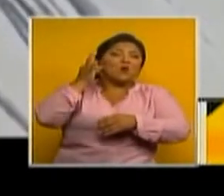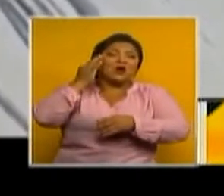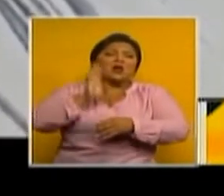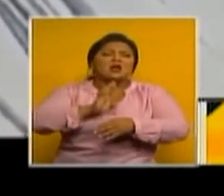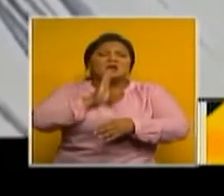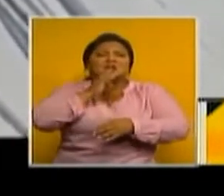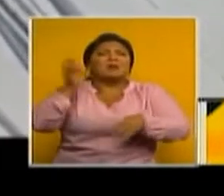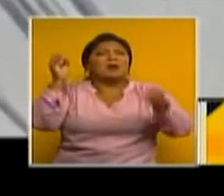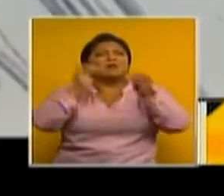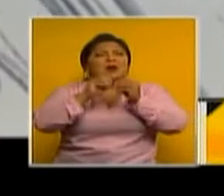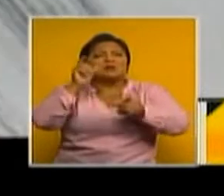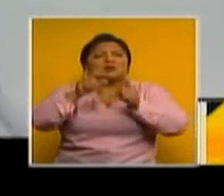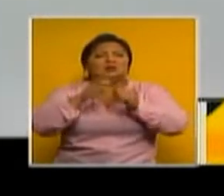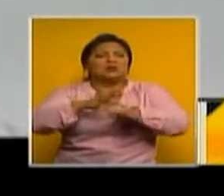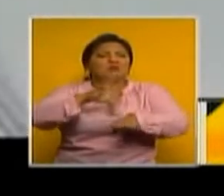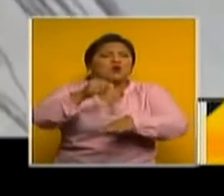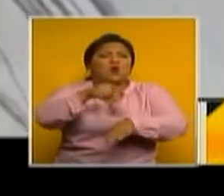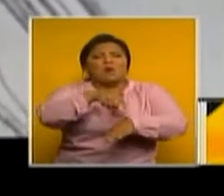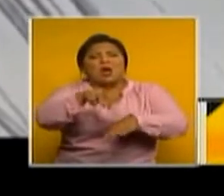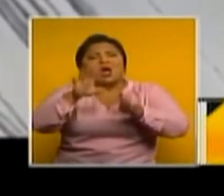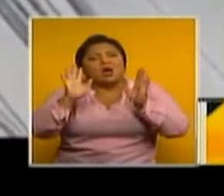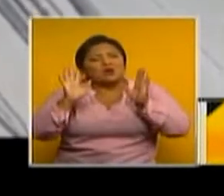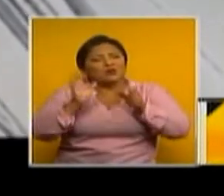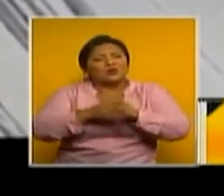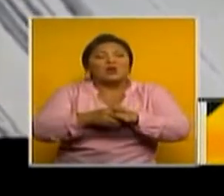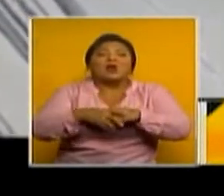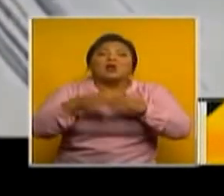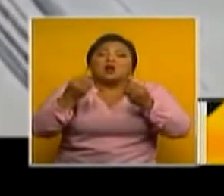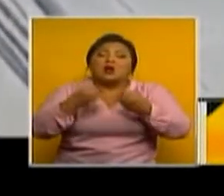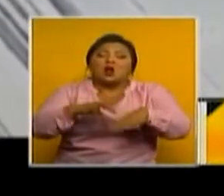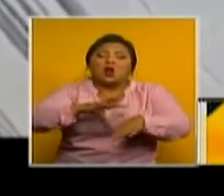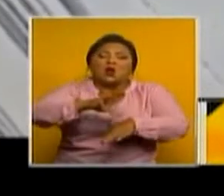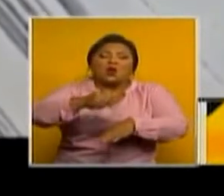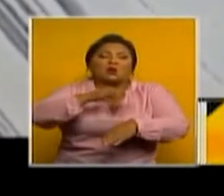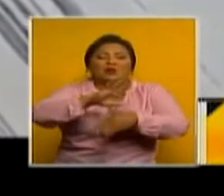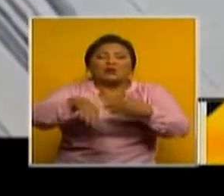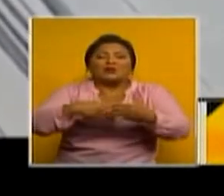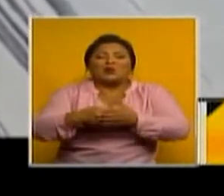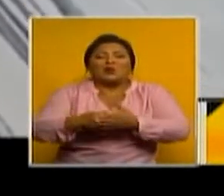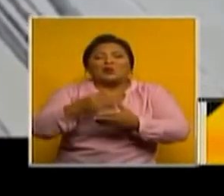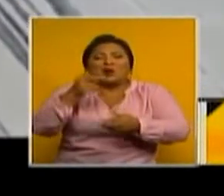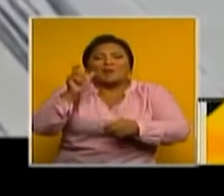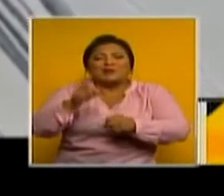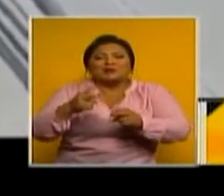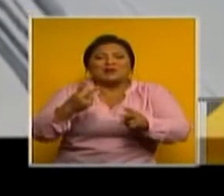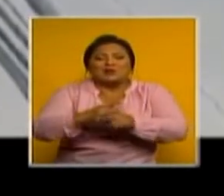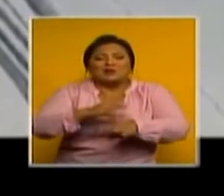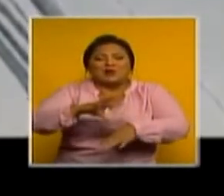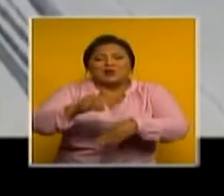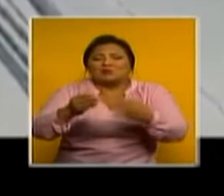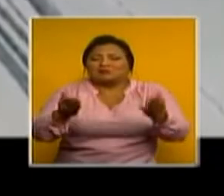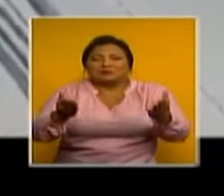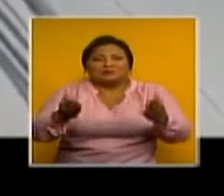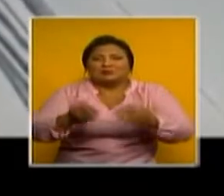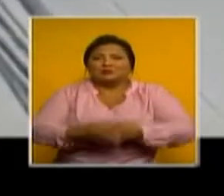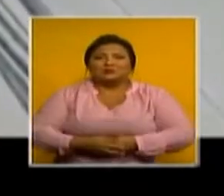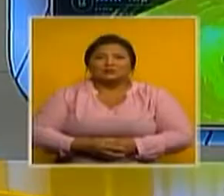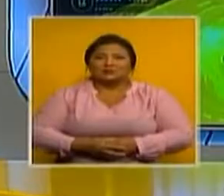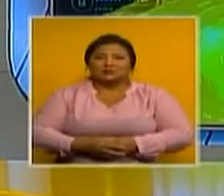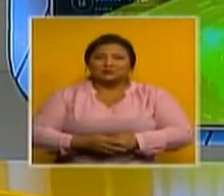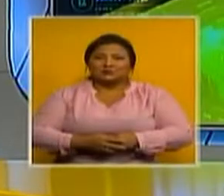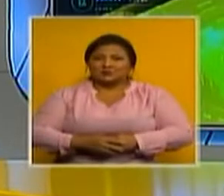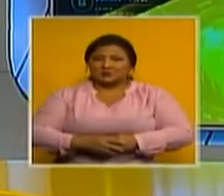que han visto amenazada su vida y sufrido la pérdida de sus pertenencias en manos de la delincuencia. Cristian Arias, Noticiero 1.